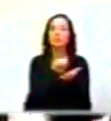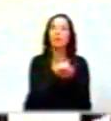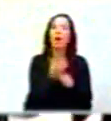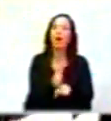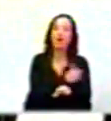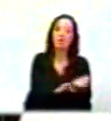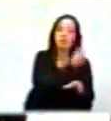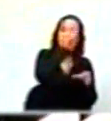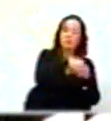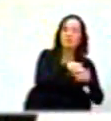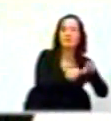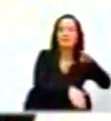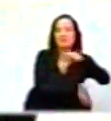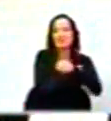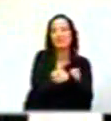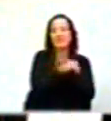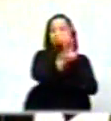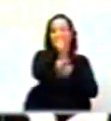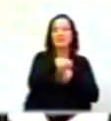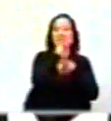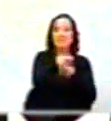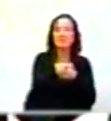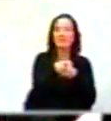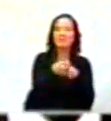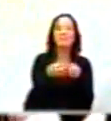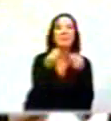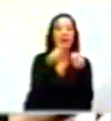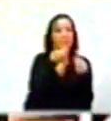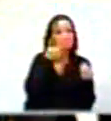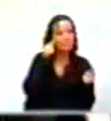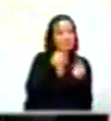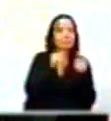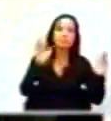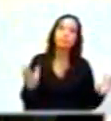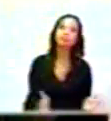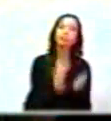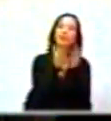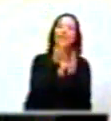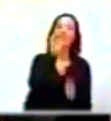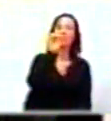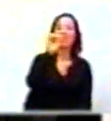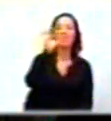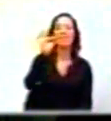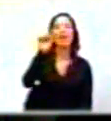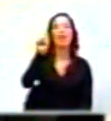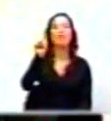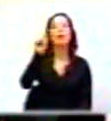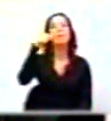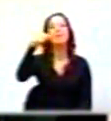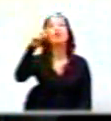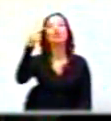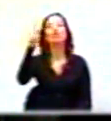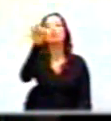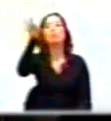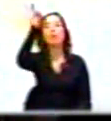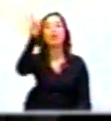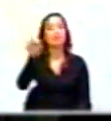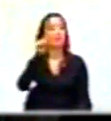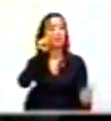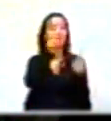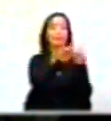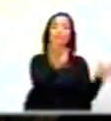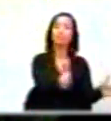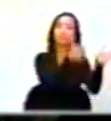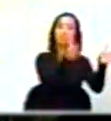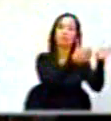Ministerio de Agricultura, que favorece con un DTF menos 2% a las familias y